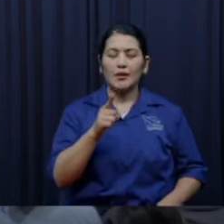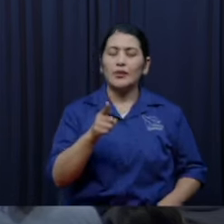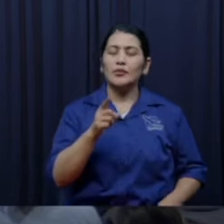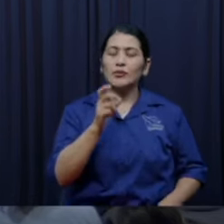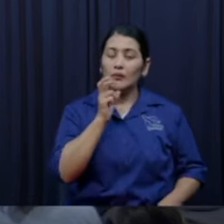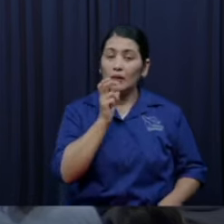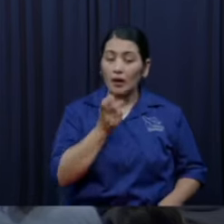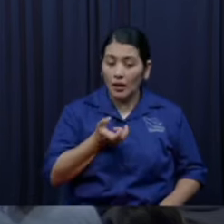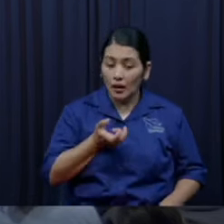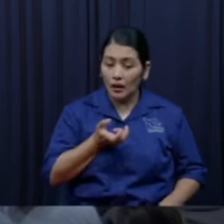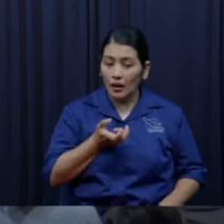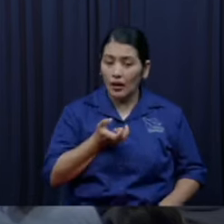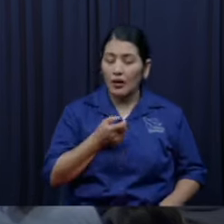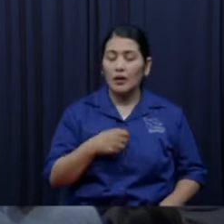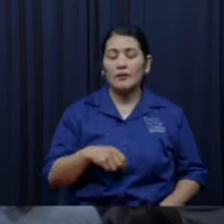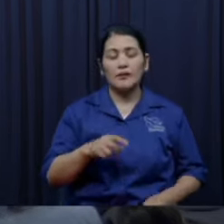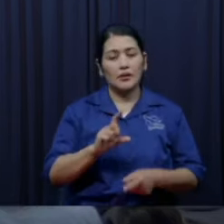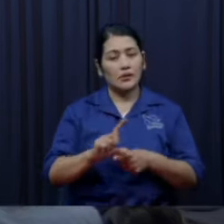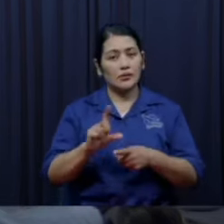sorpresas